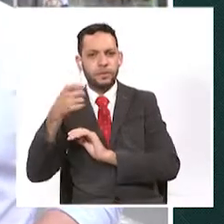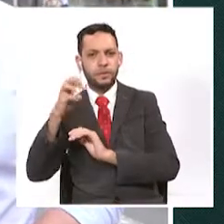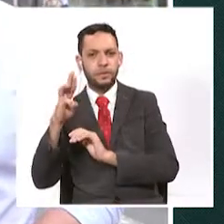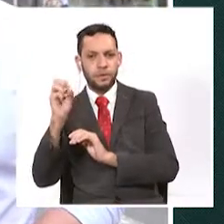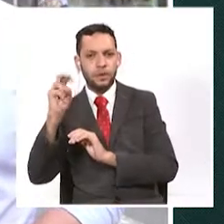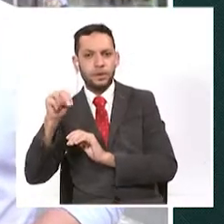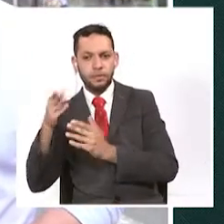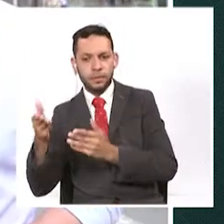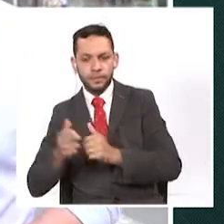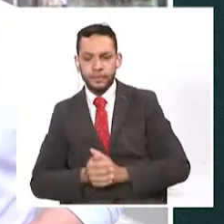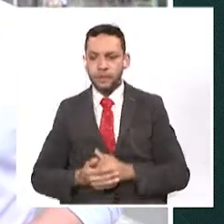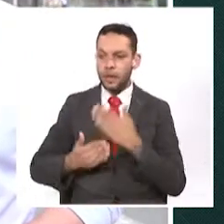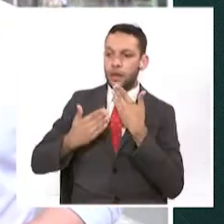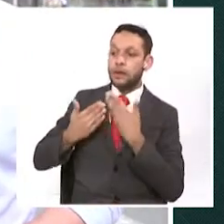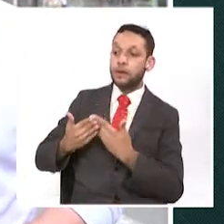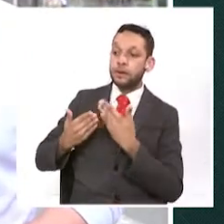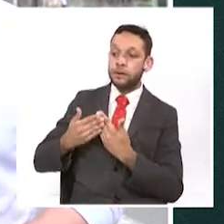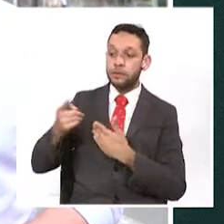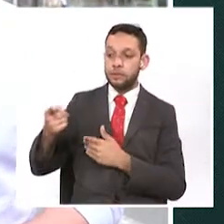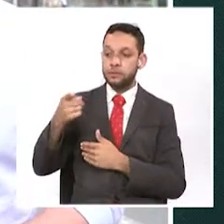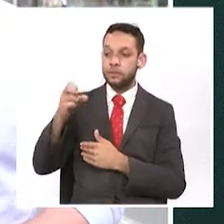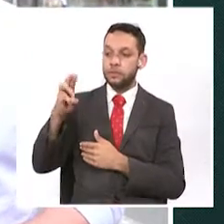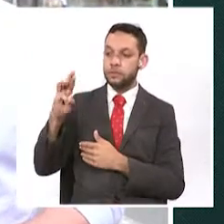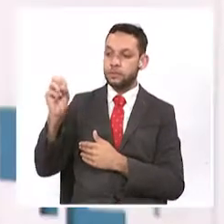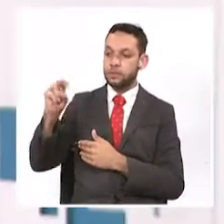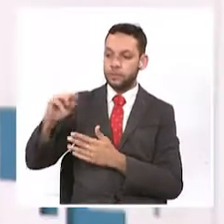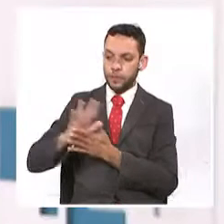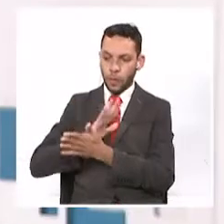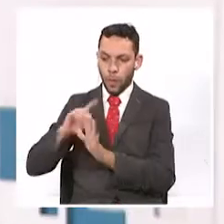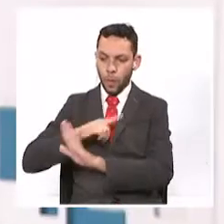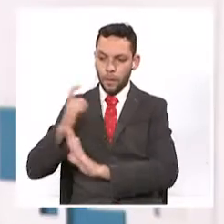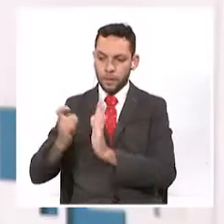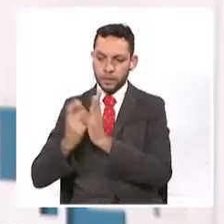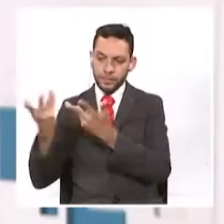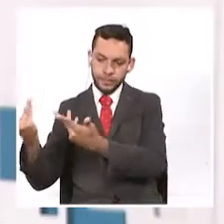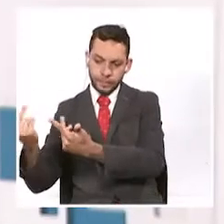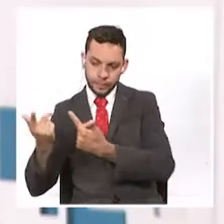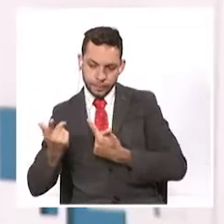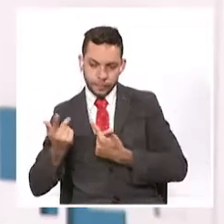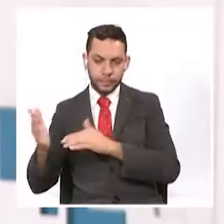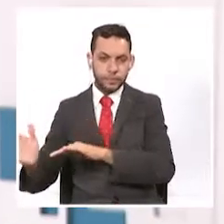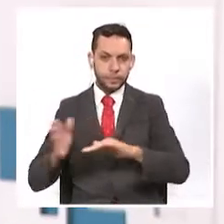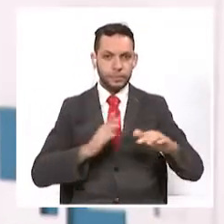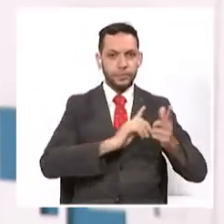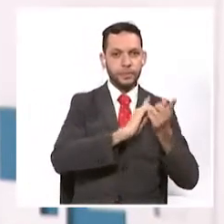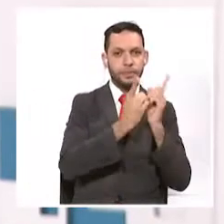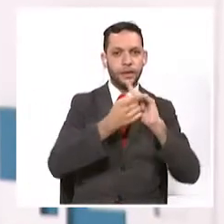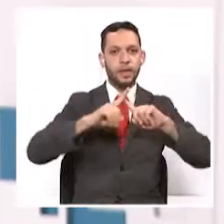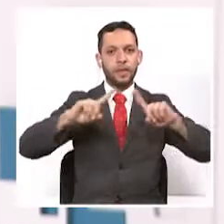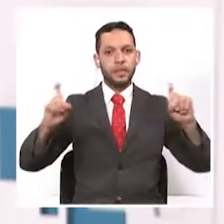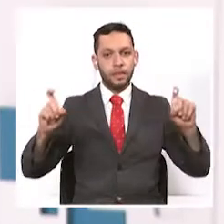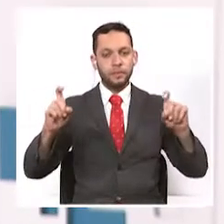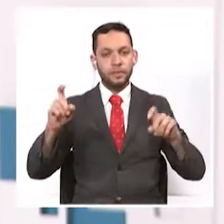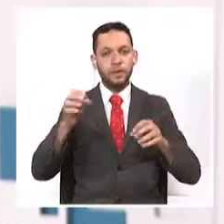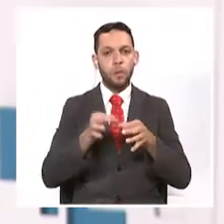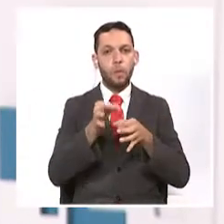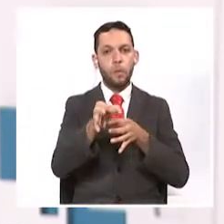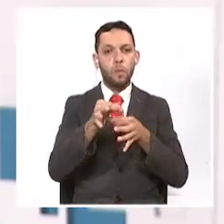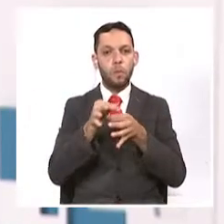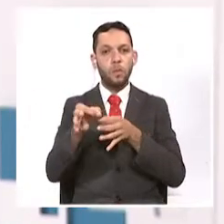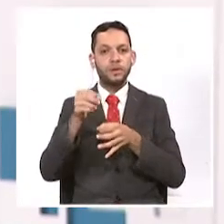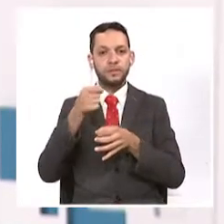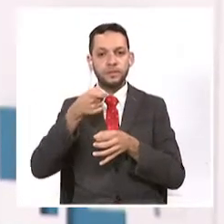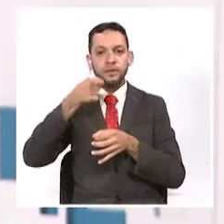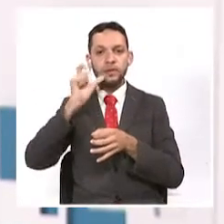Fin de semana. Muchas gracias Germán por su completa información. Y cambiamos de tema porque de los municipios de Caldas, solo Manizales tiene